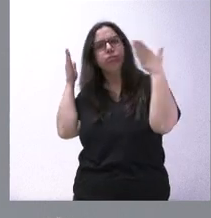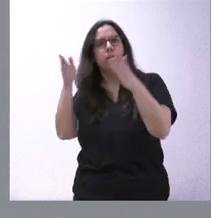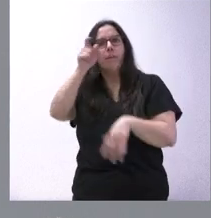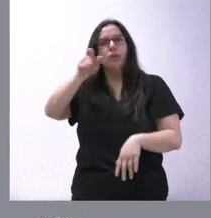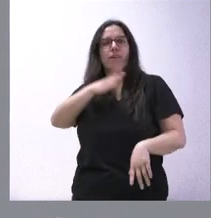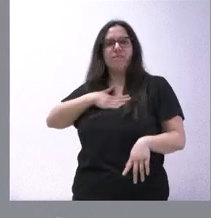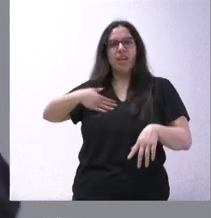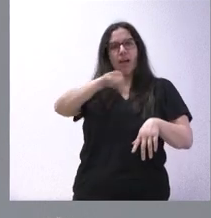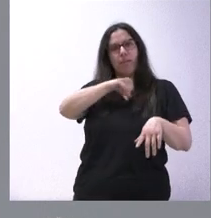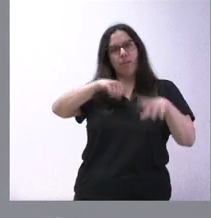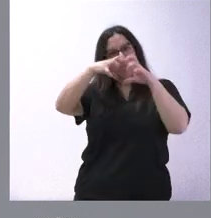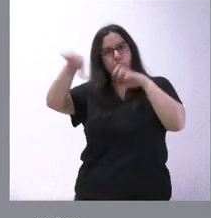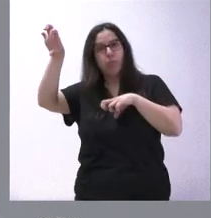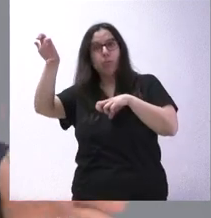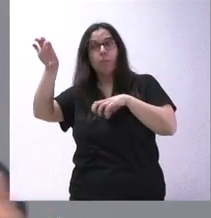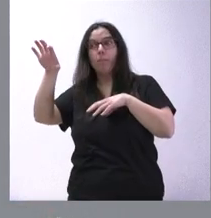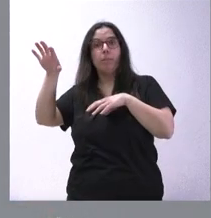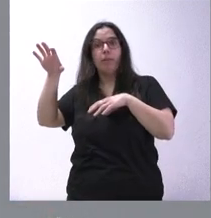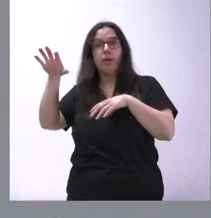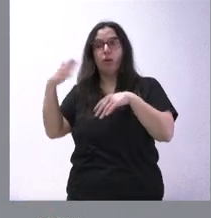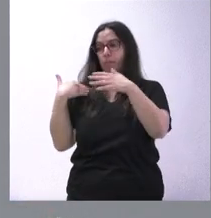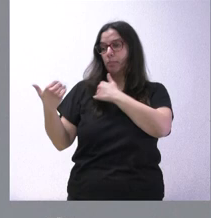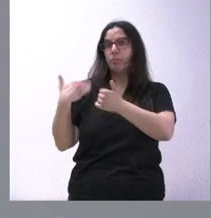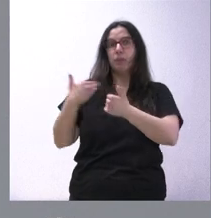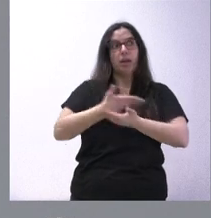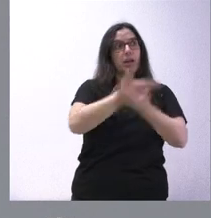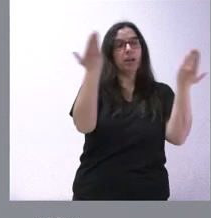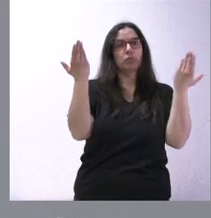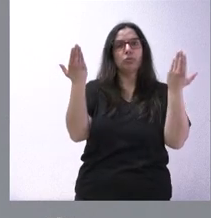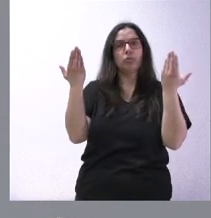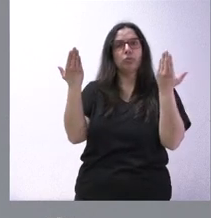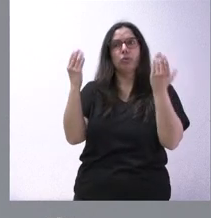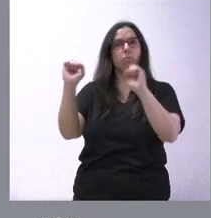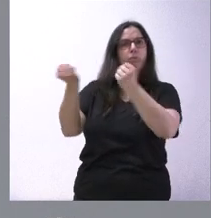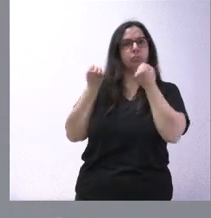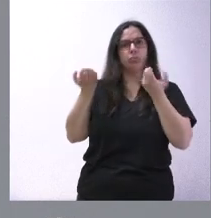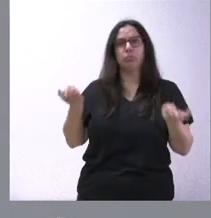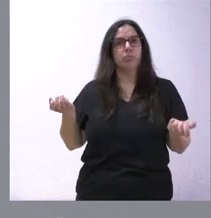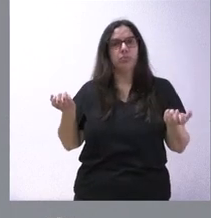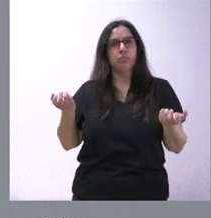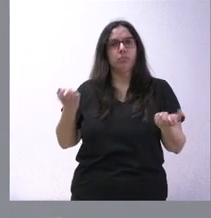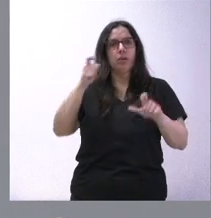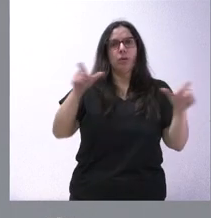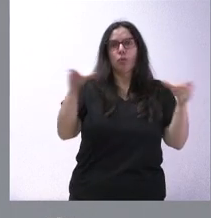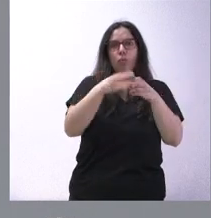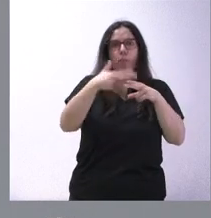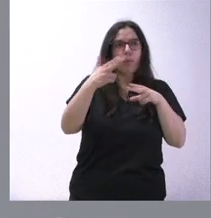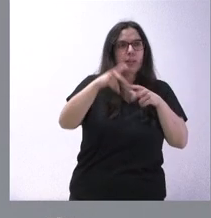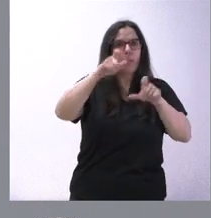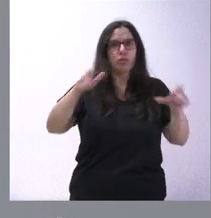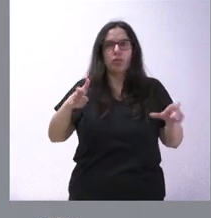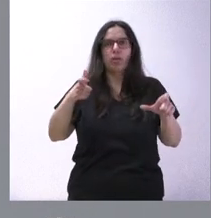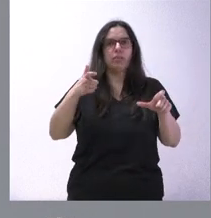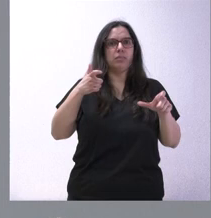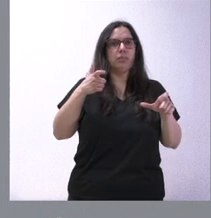separatistas, pero excluye de este diálogo al conjunto de los representantes de los ciudadanos, los españoles, de los grupos políticos que tienen representación